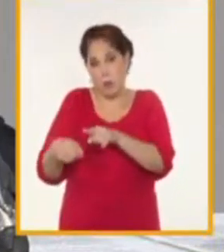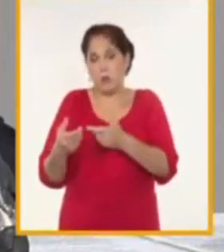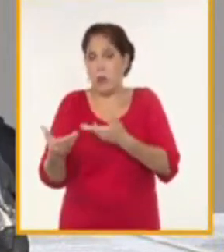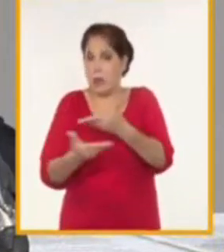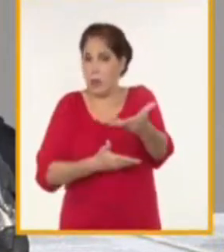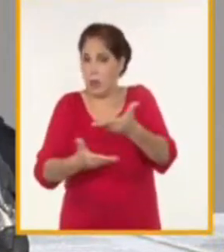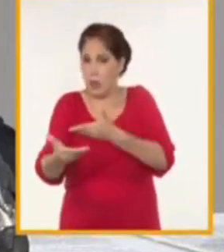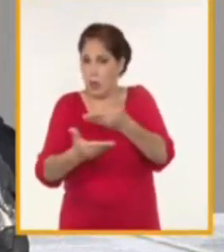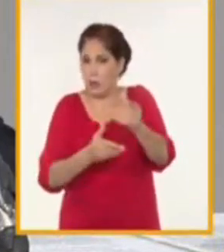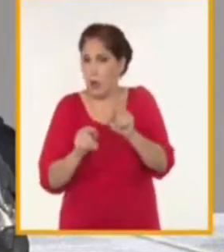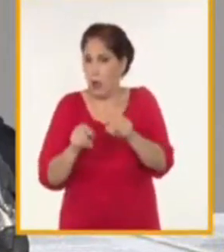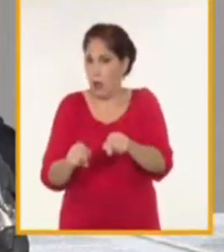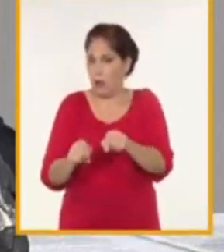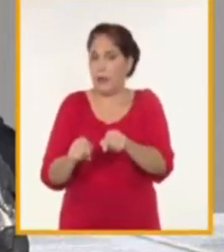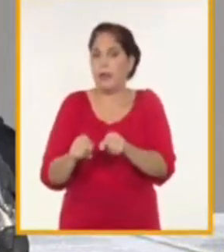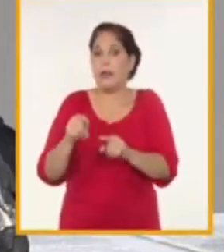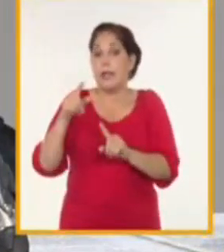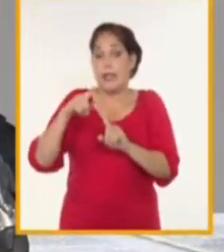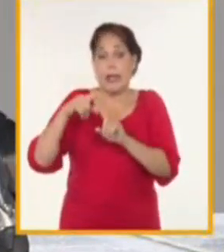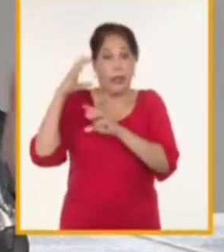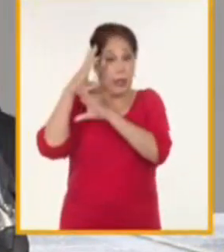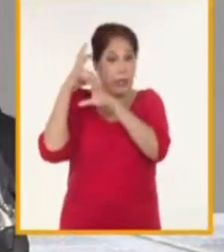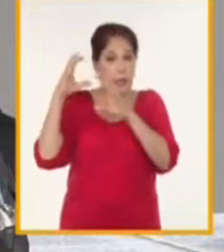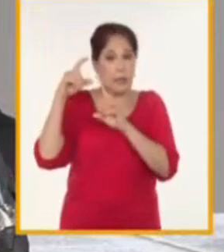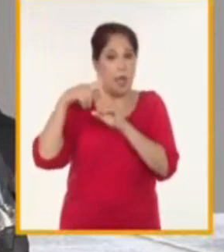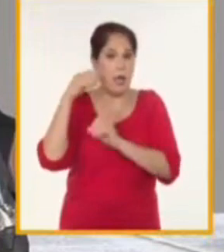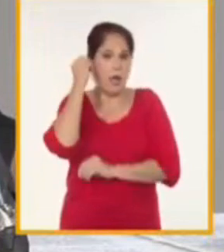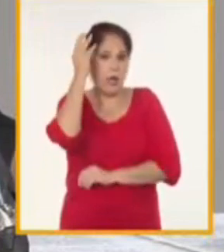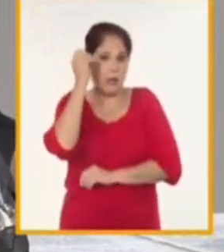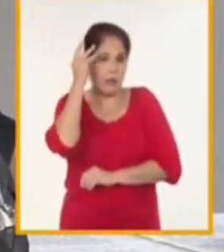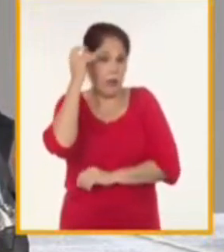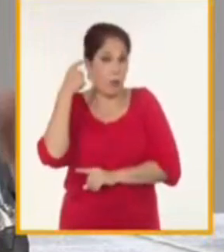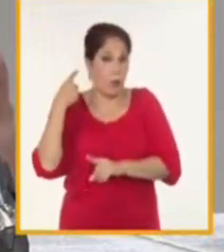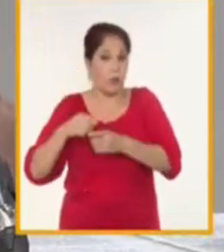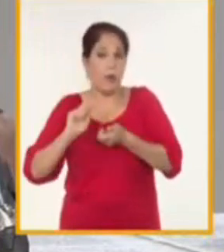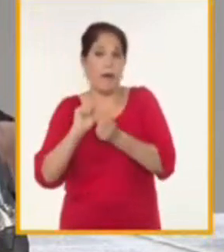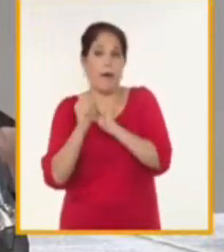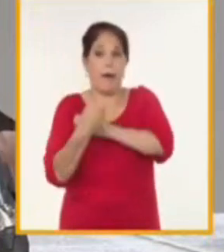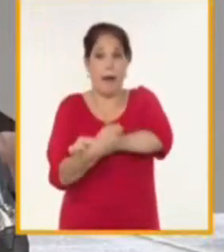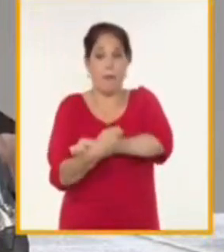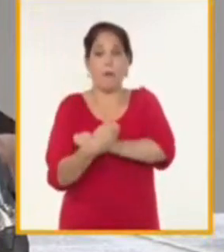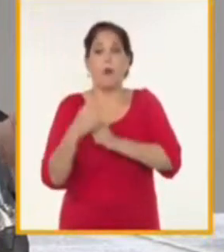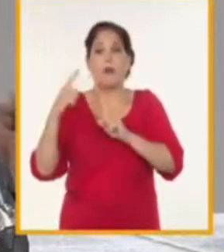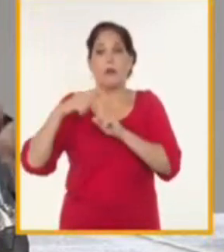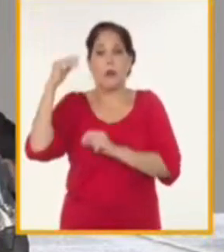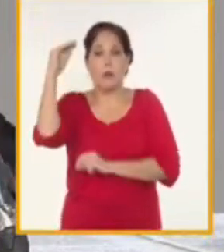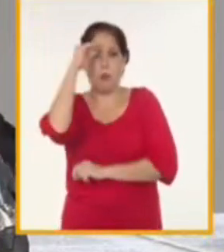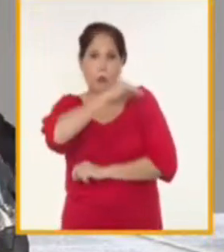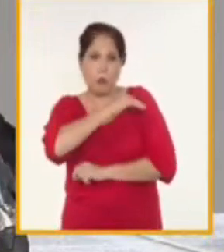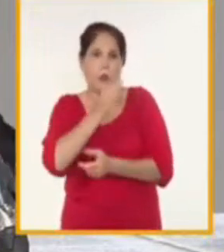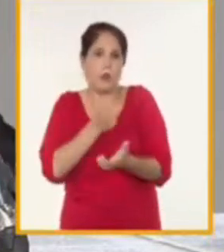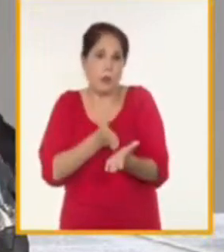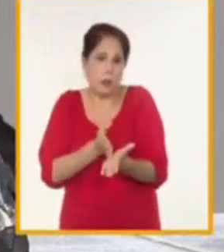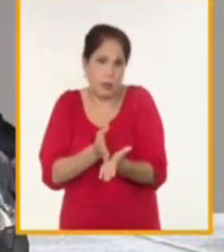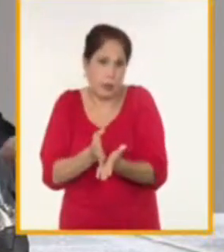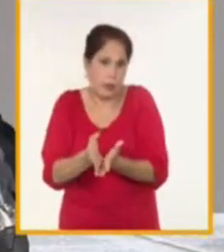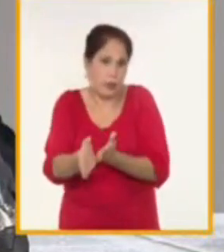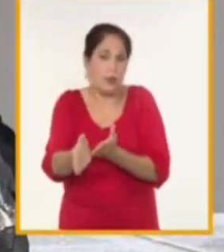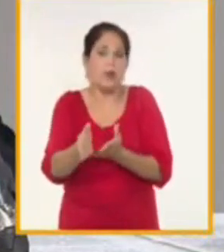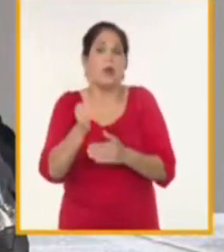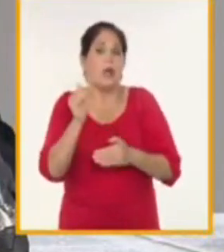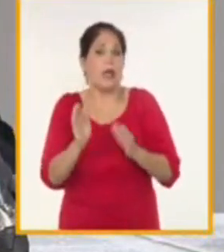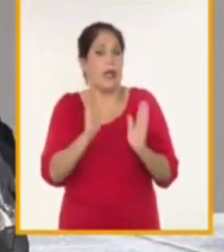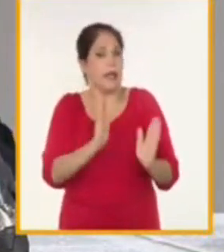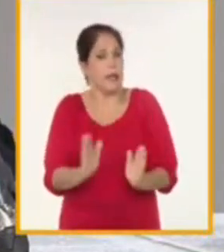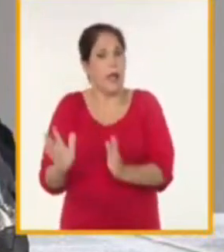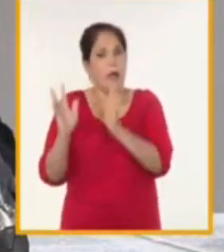la inteligencia artificial la reconversión tecnológica sostenible y sustentable por etapas de